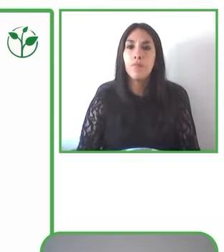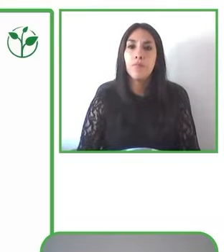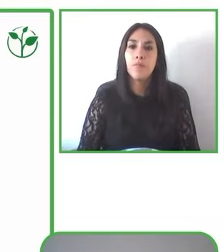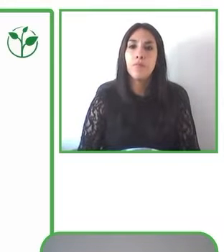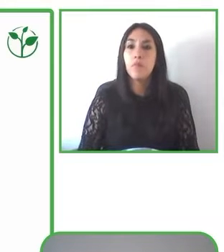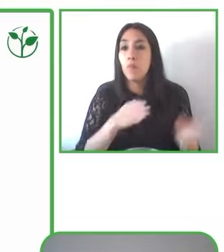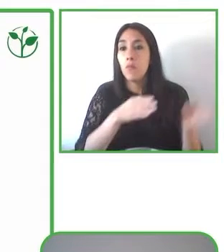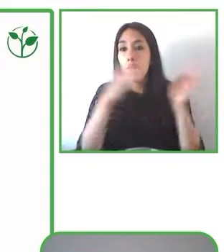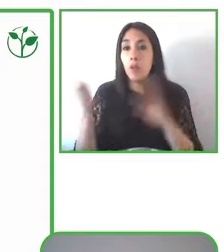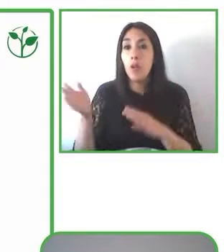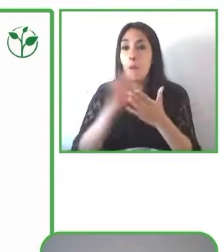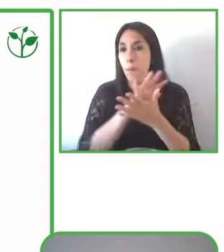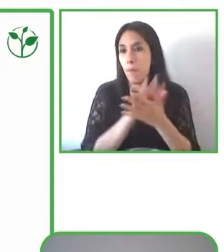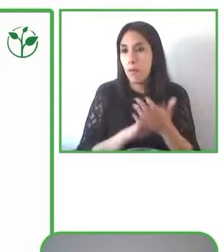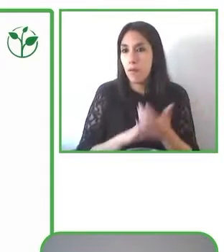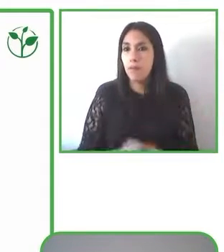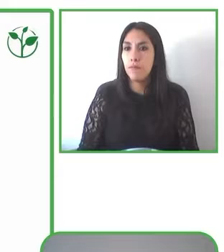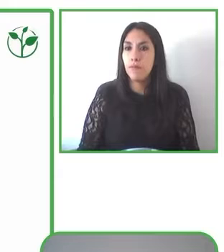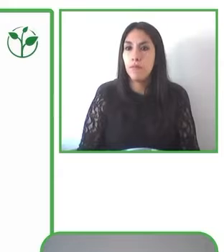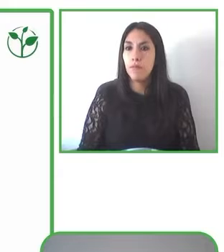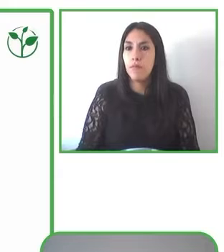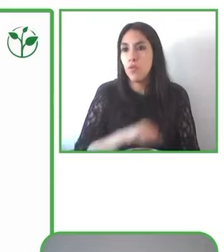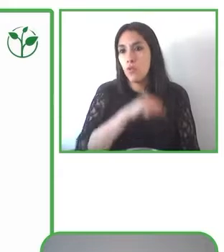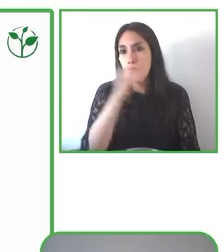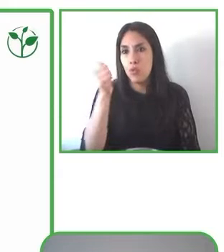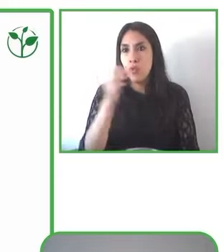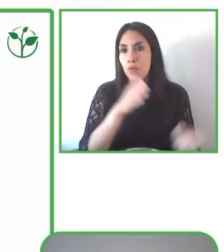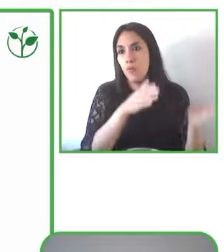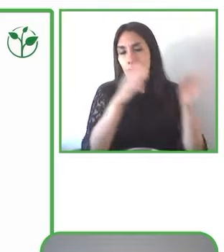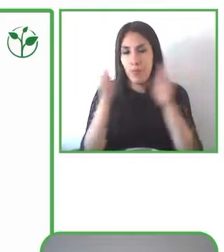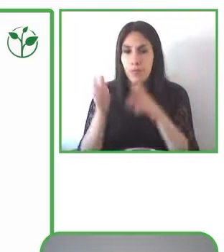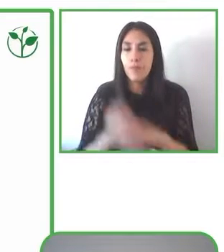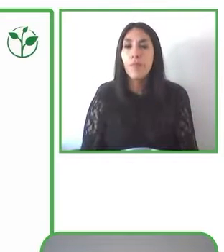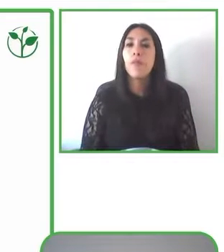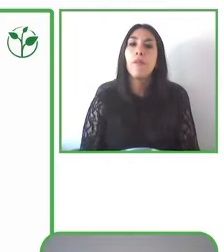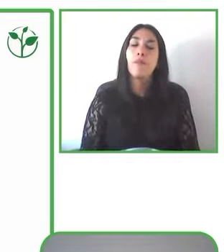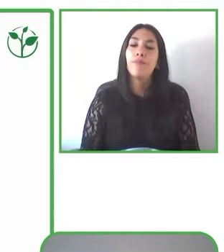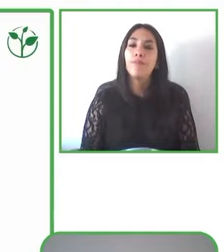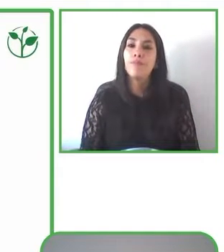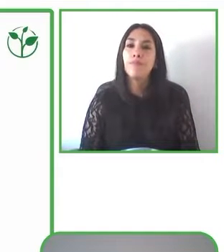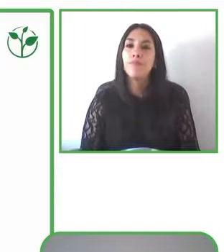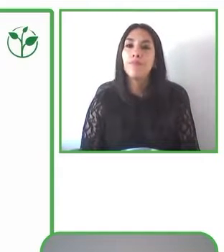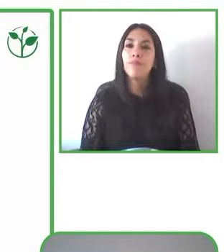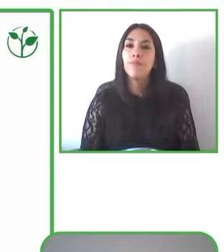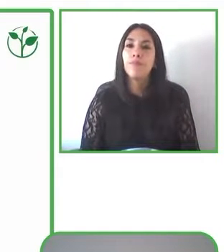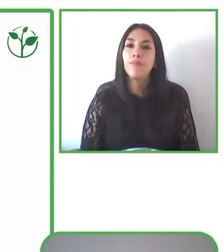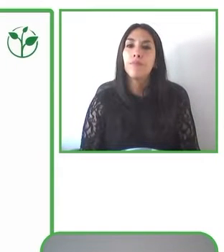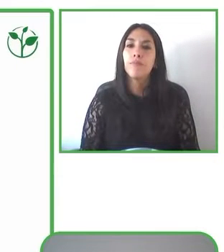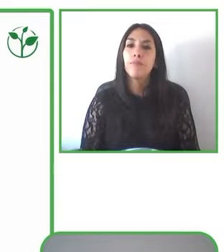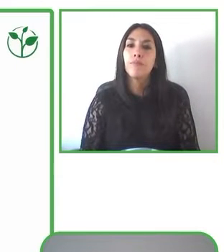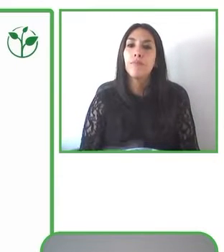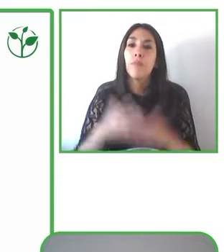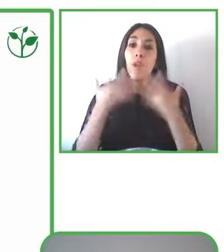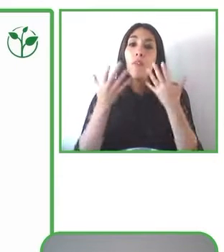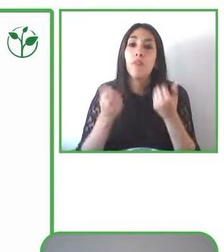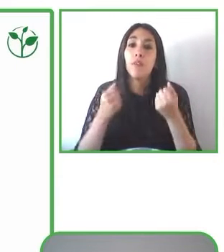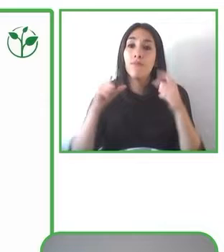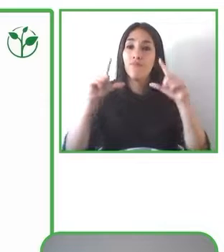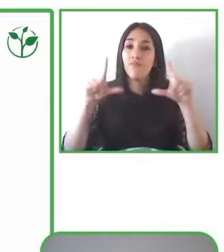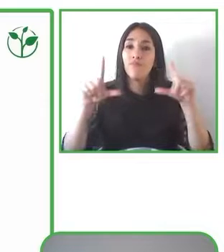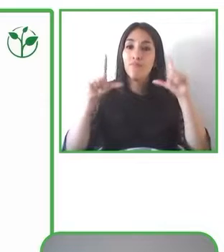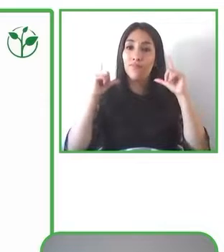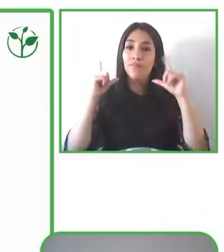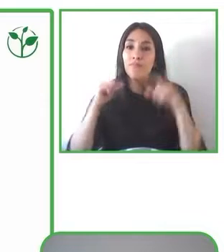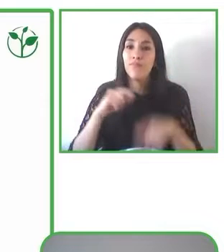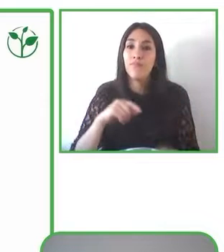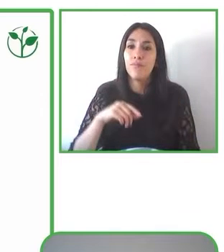bus, donde los lugares de activación, de abrir y cerrar las